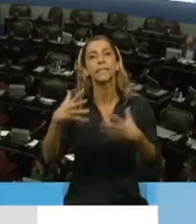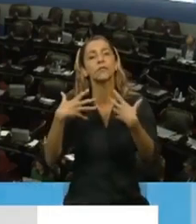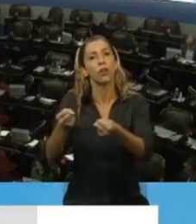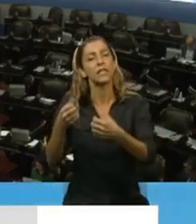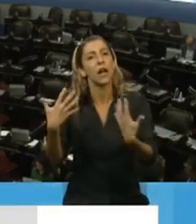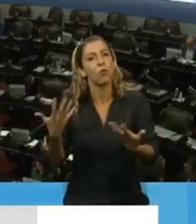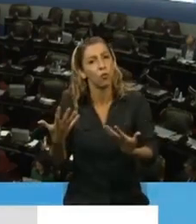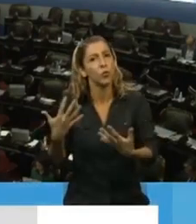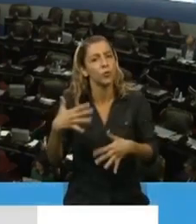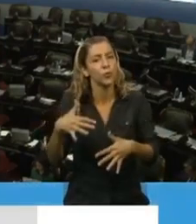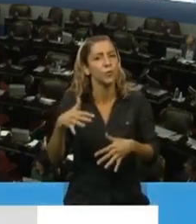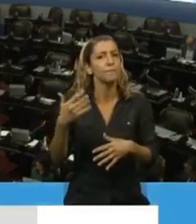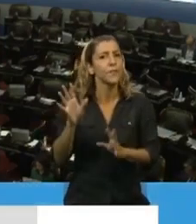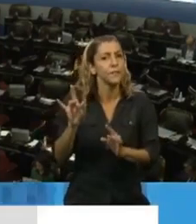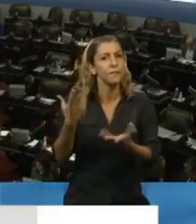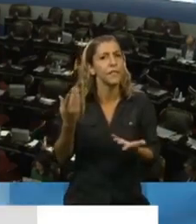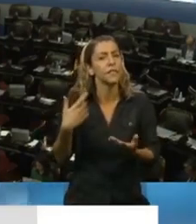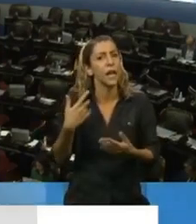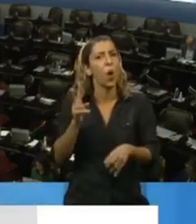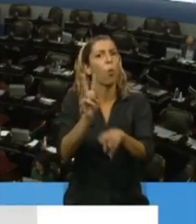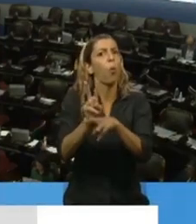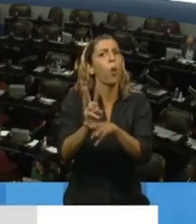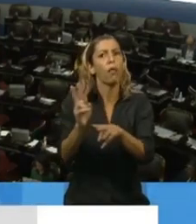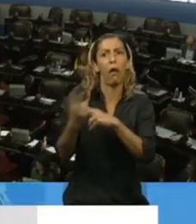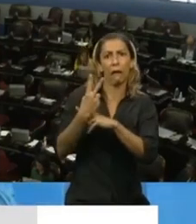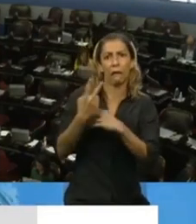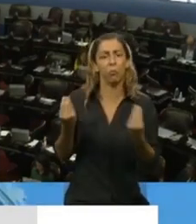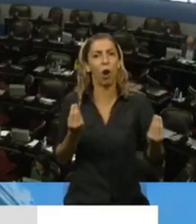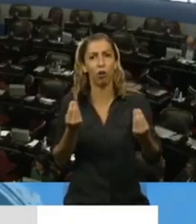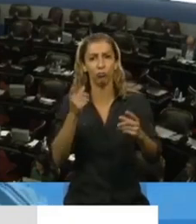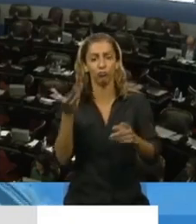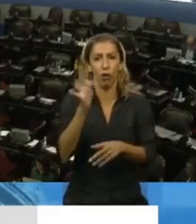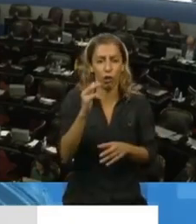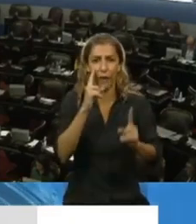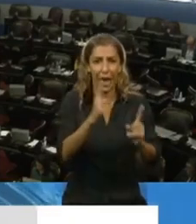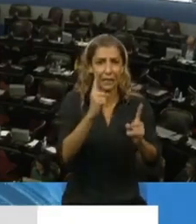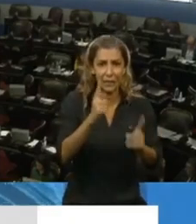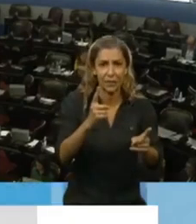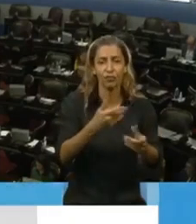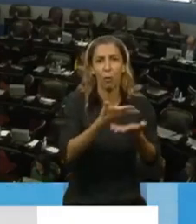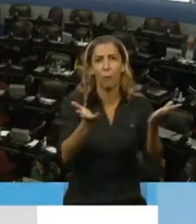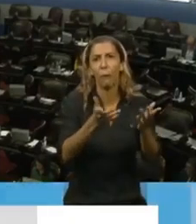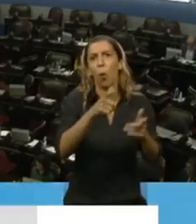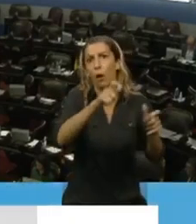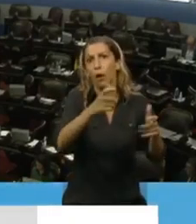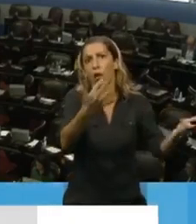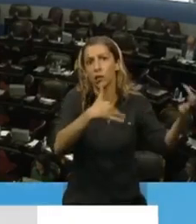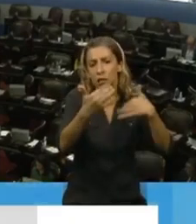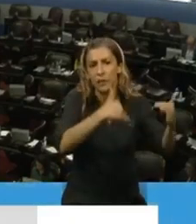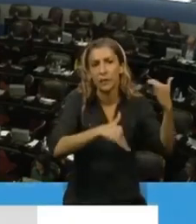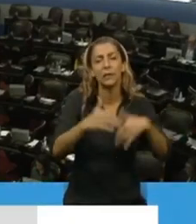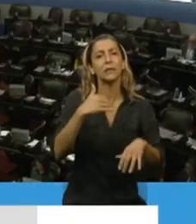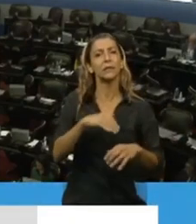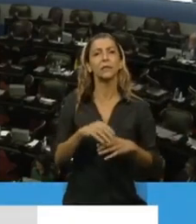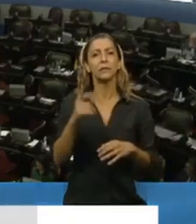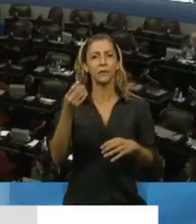contagiarse por la alta carga viral que reciben todos los días al atender a estos pacientes. Pero además de eso, cuando un